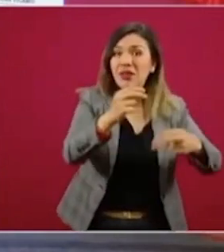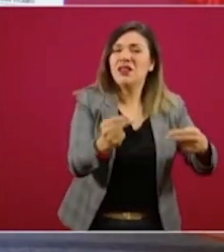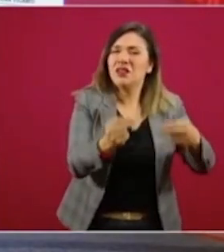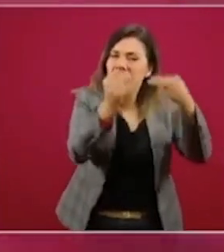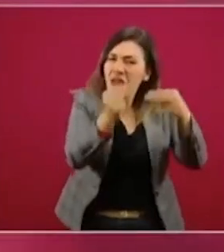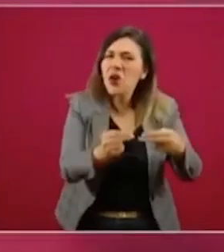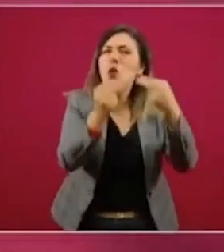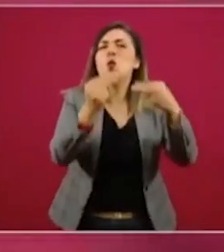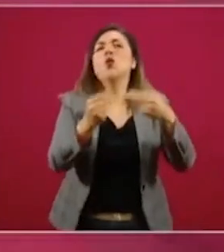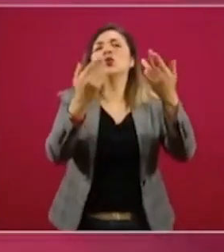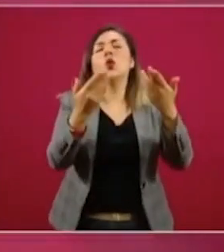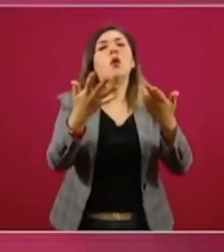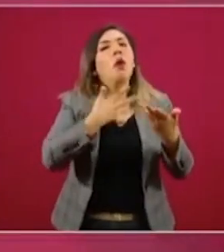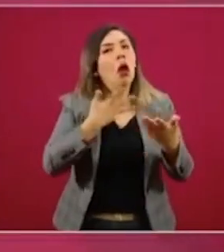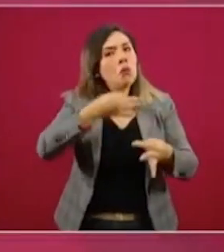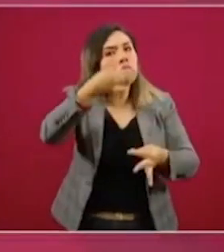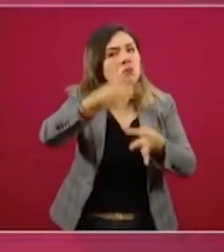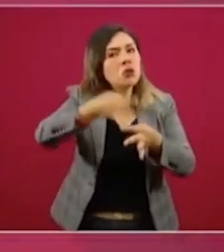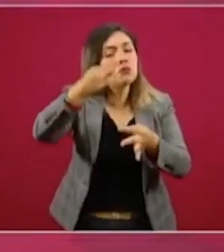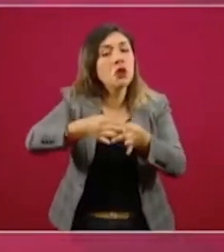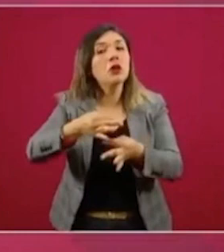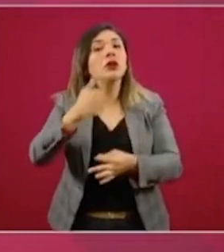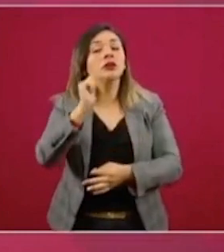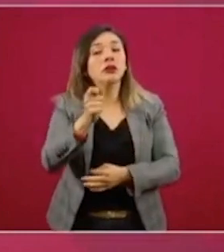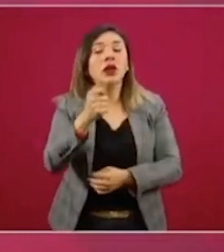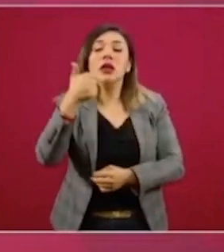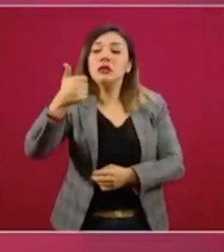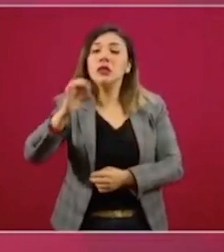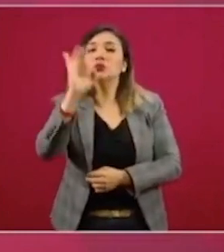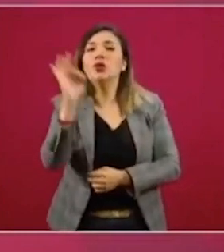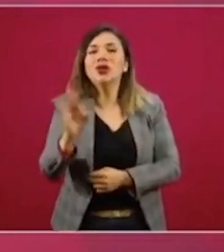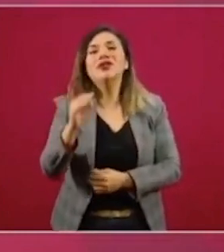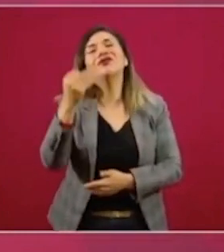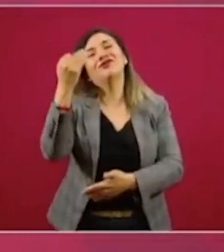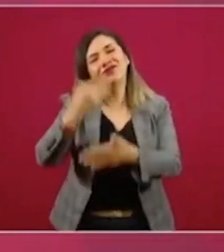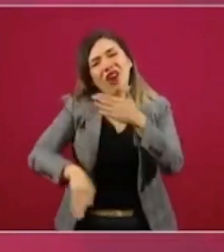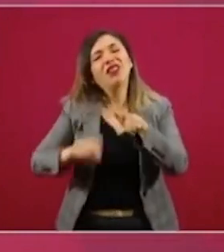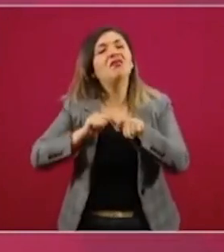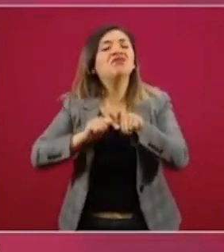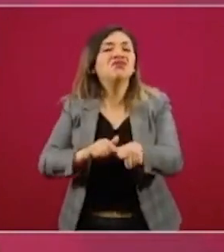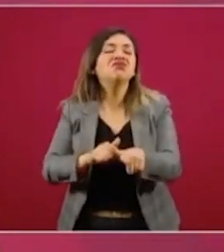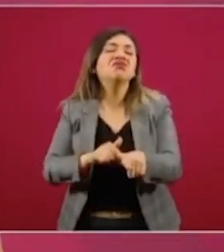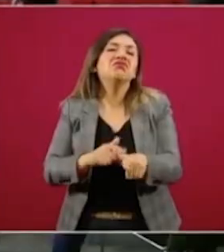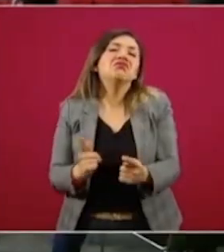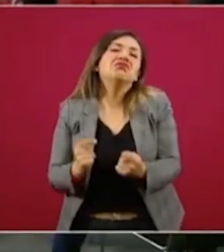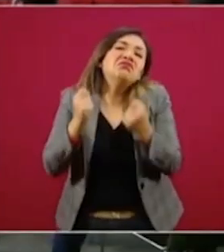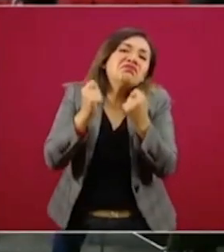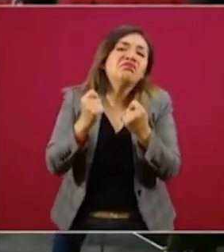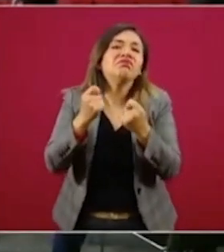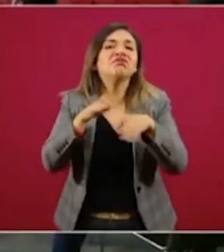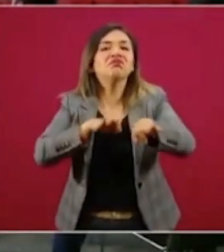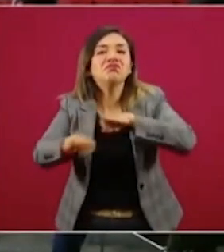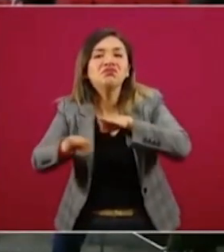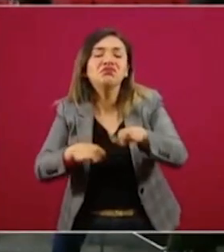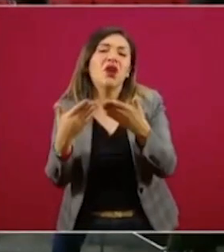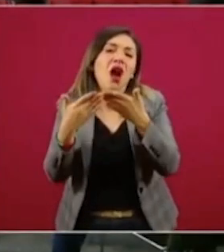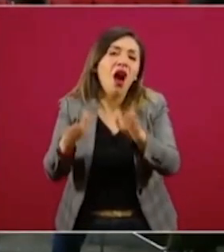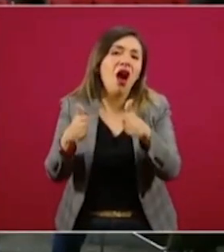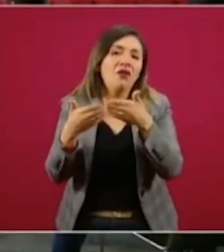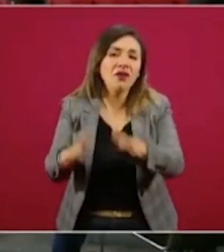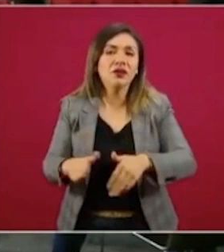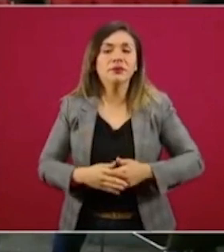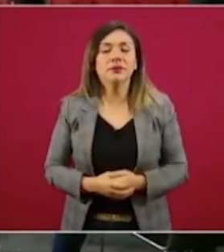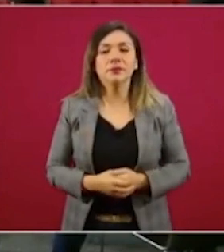negocios cumplen, el 6 por ciento insisten en no cumplir.